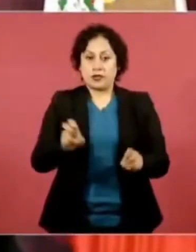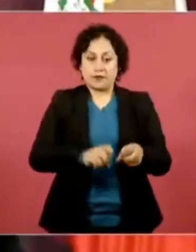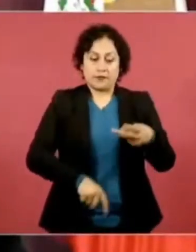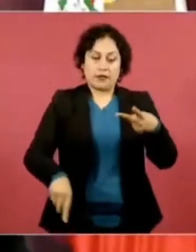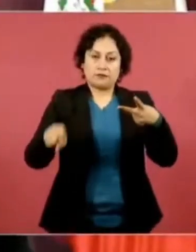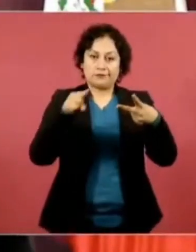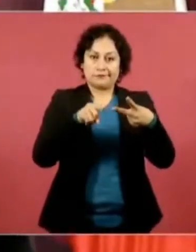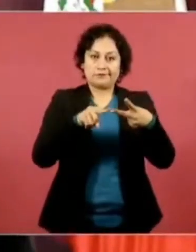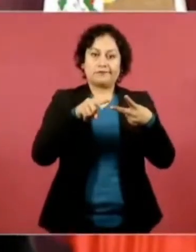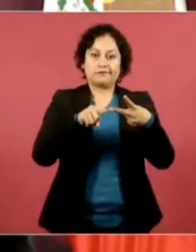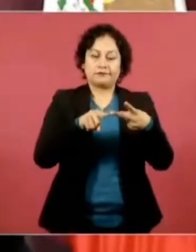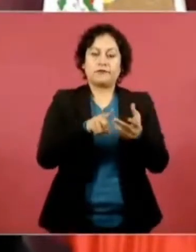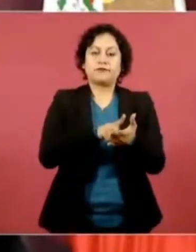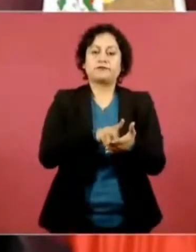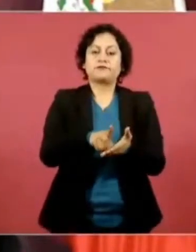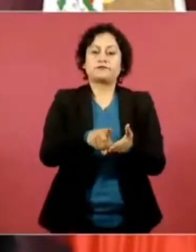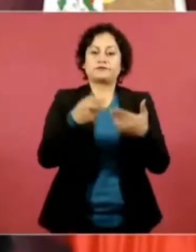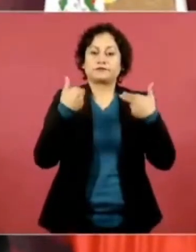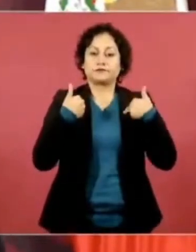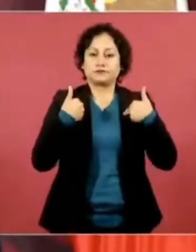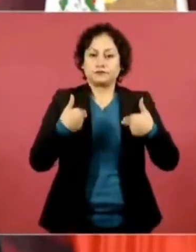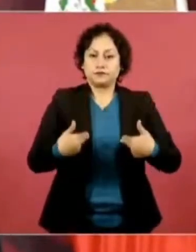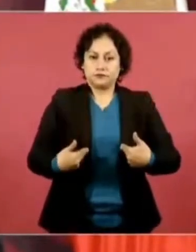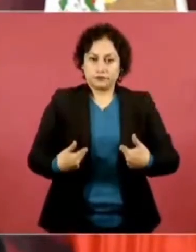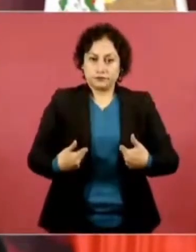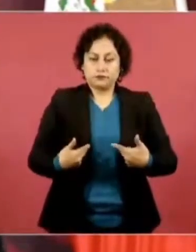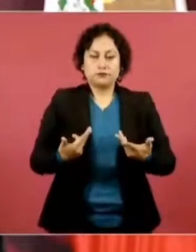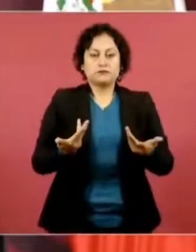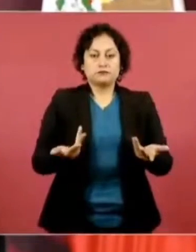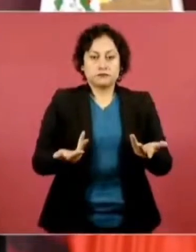la búsqueda de personas desaparecidas.